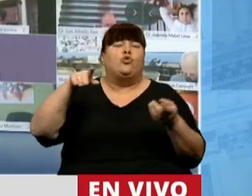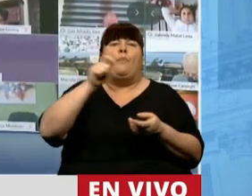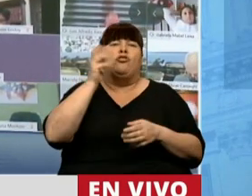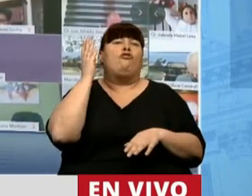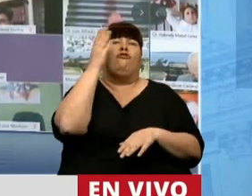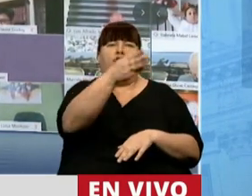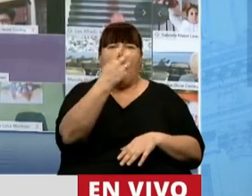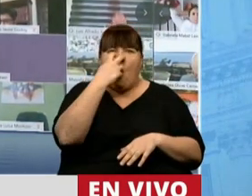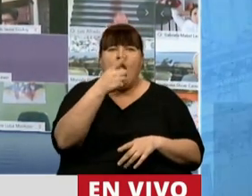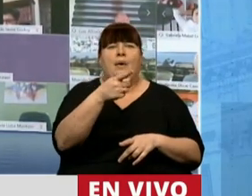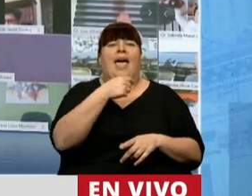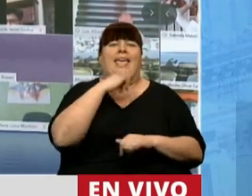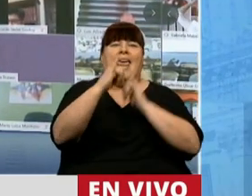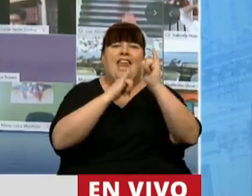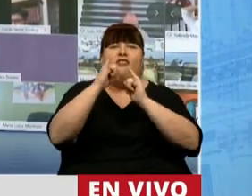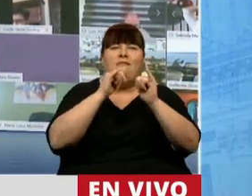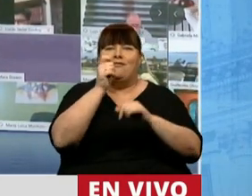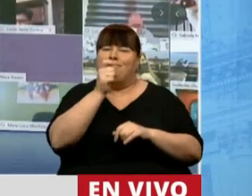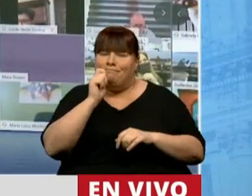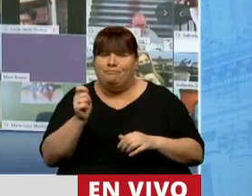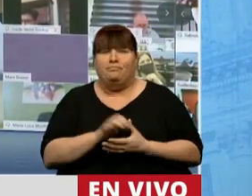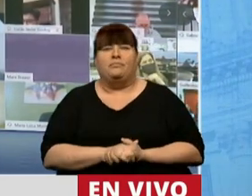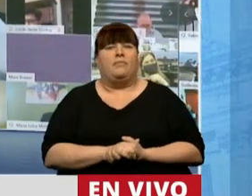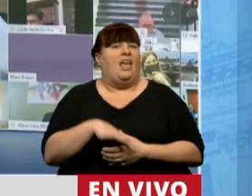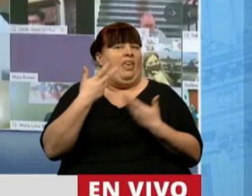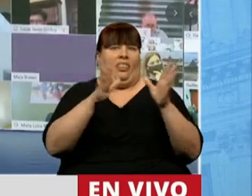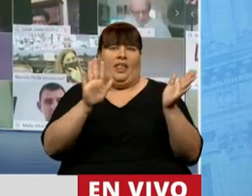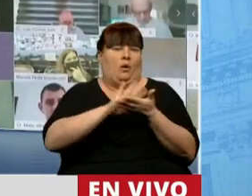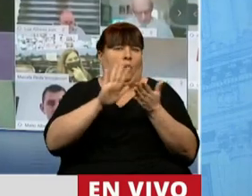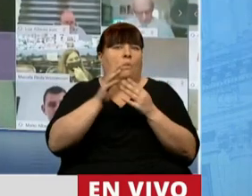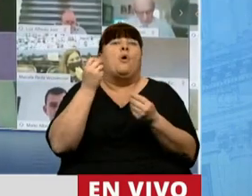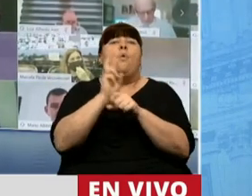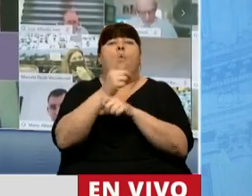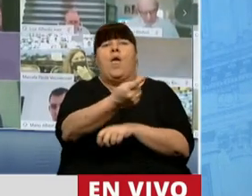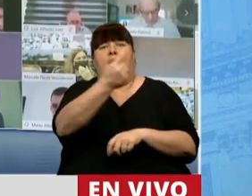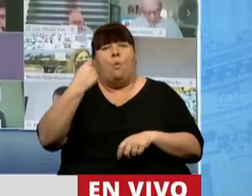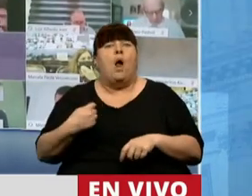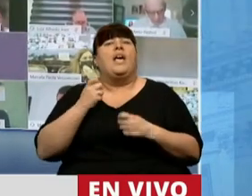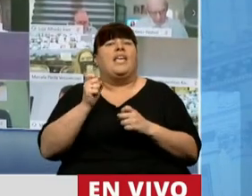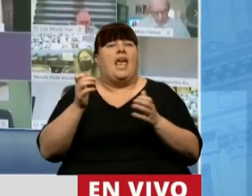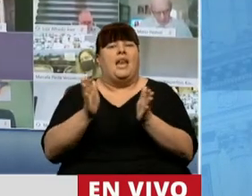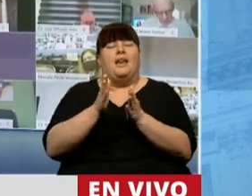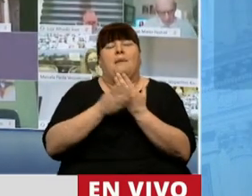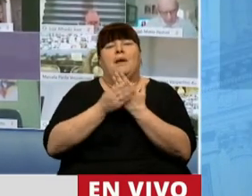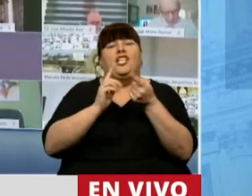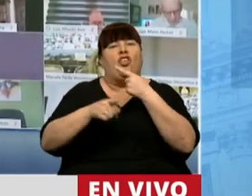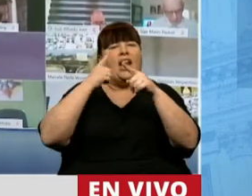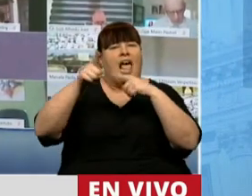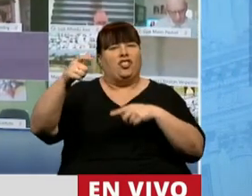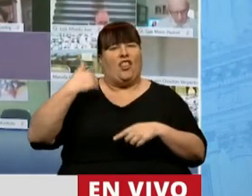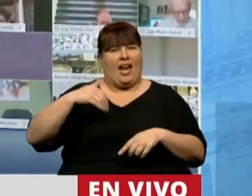estuvieron allí tratando de cubrir esa información que tuvieron que salir protegidos por la Cancillería Argentina.